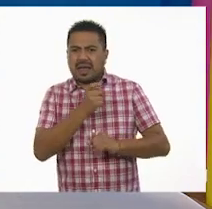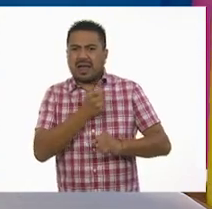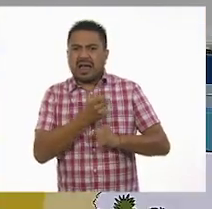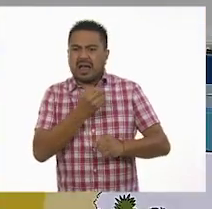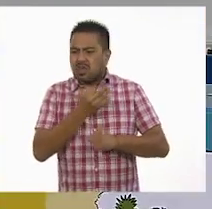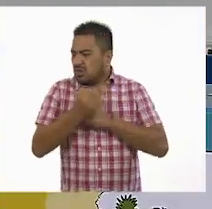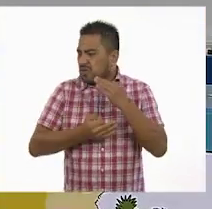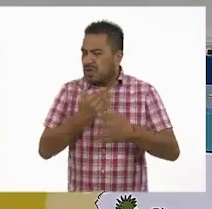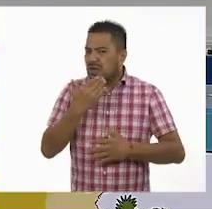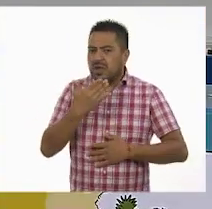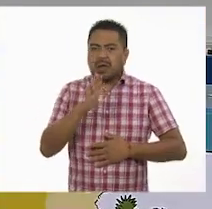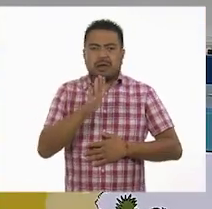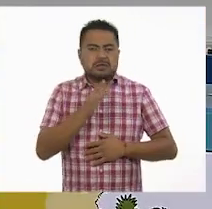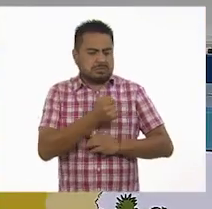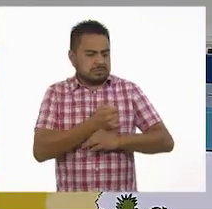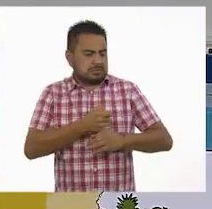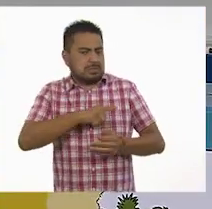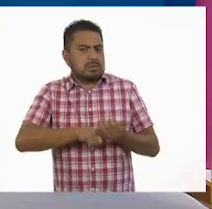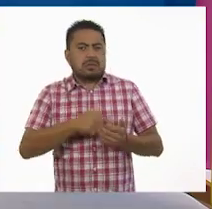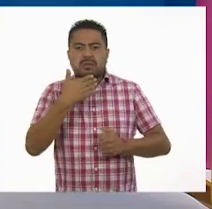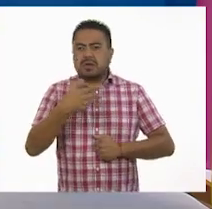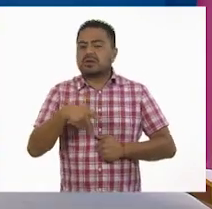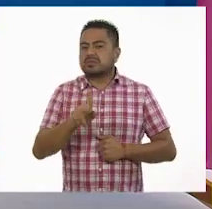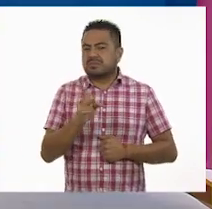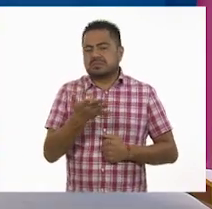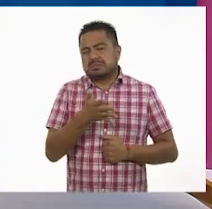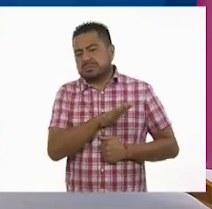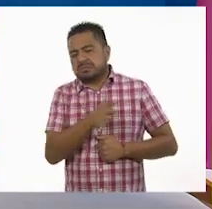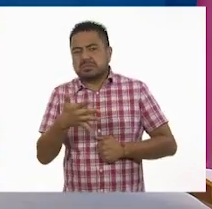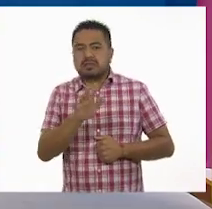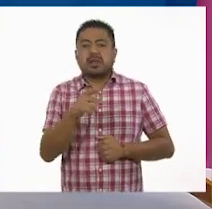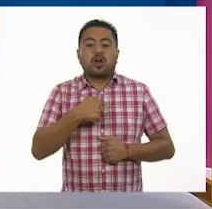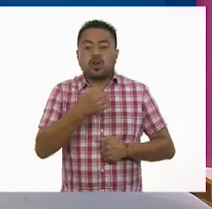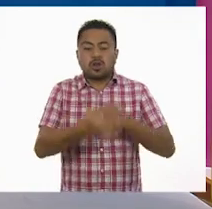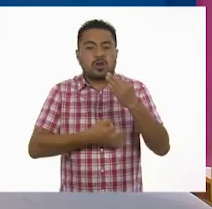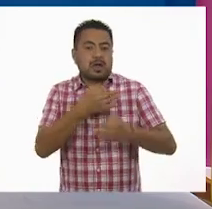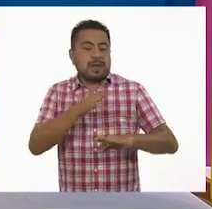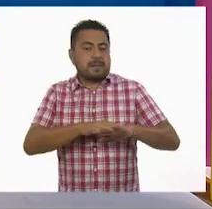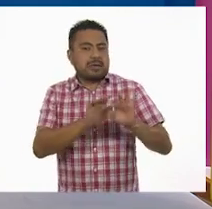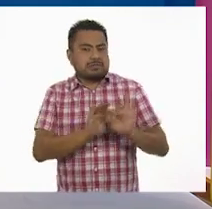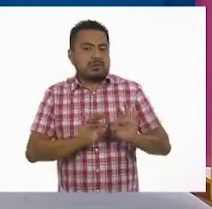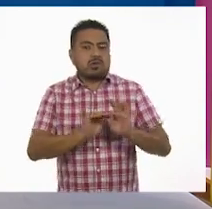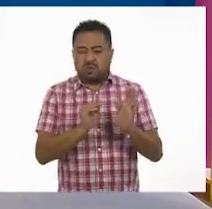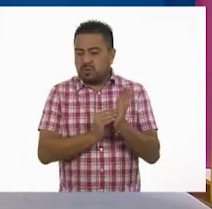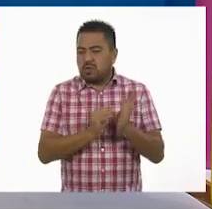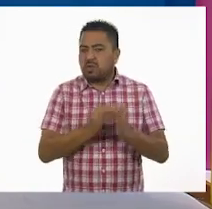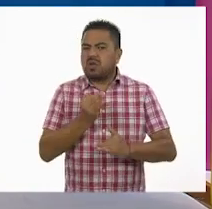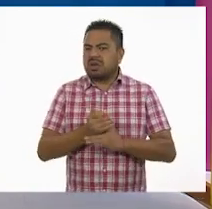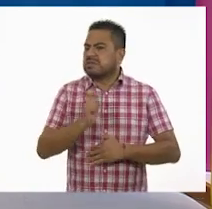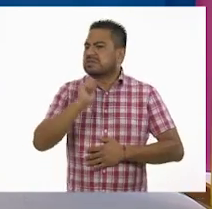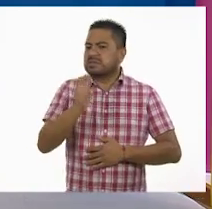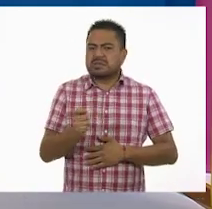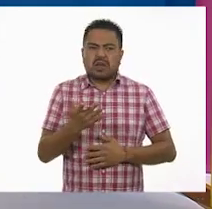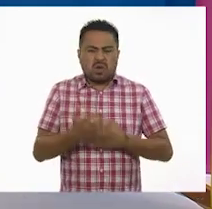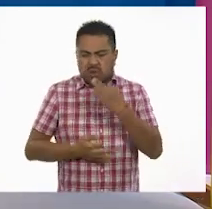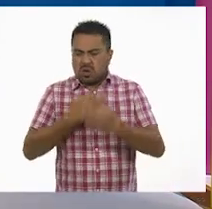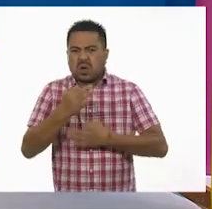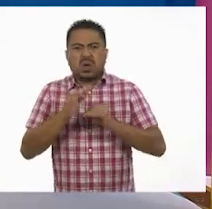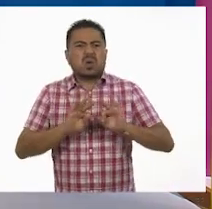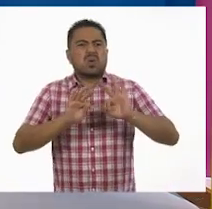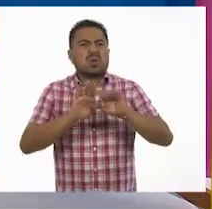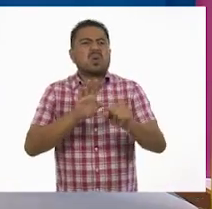noticia. El estudio muy bien. Bueno, no, en realidad más o menos, pero te tengo una noticia más importante todavía. ¿Qué crees? Me encantan las noticias